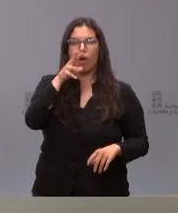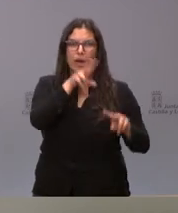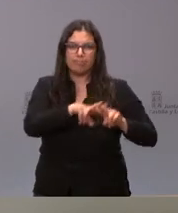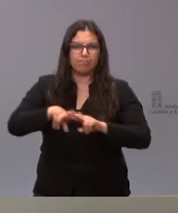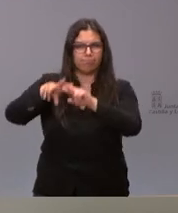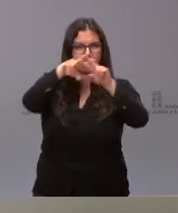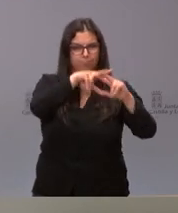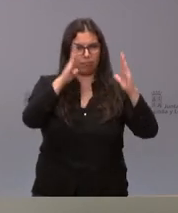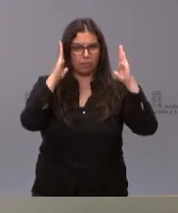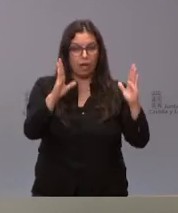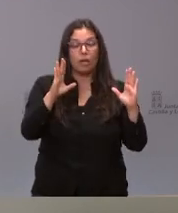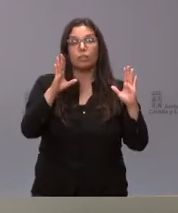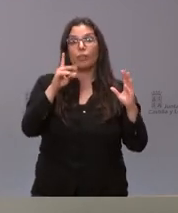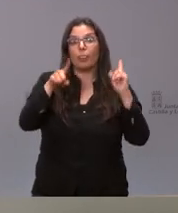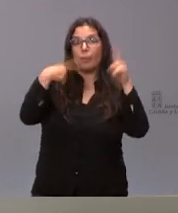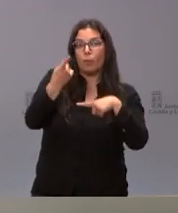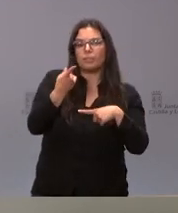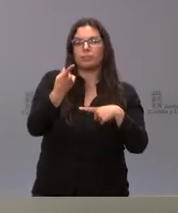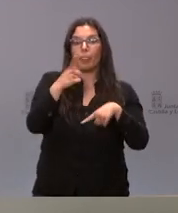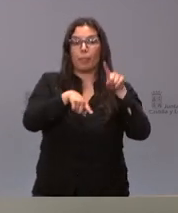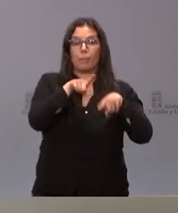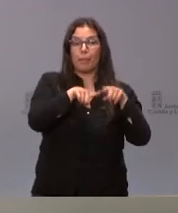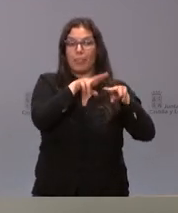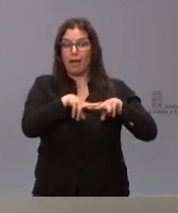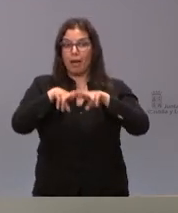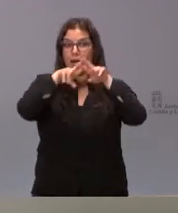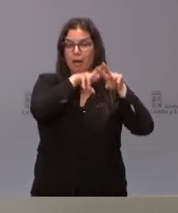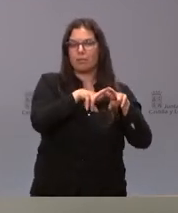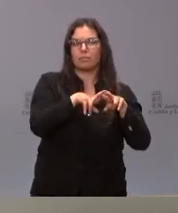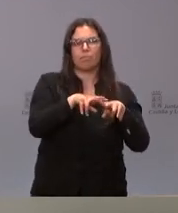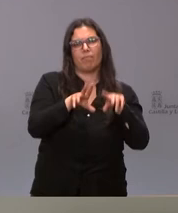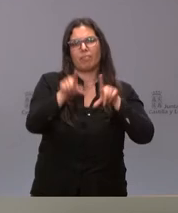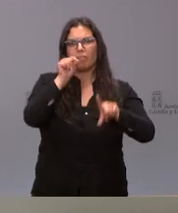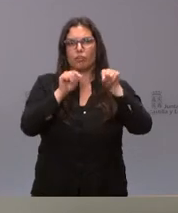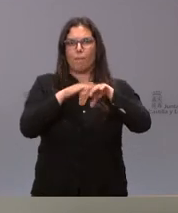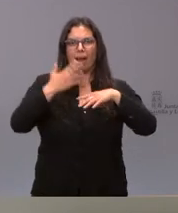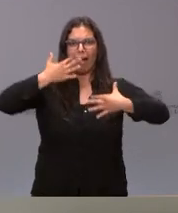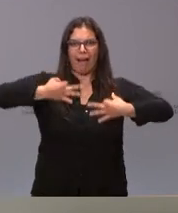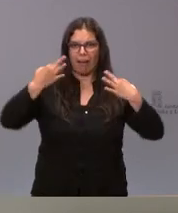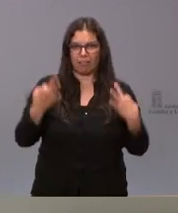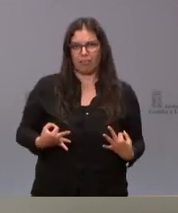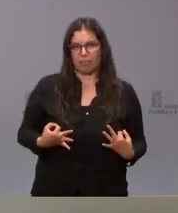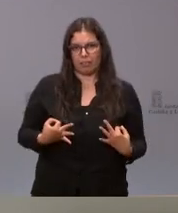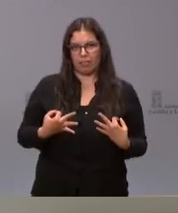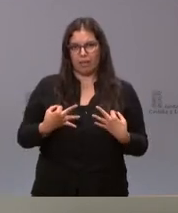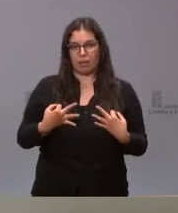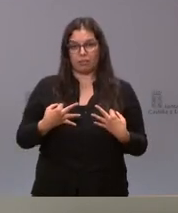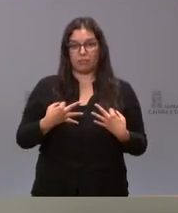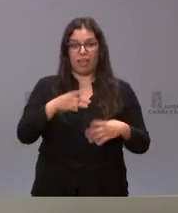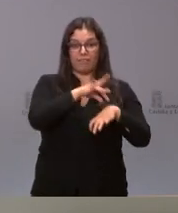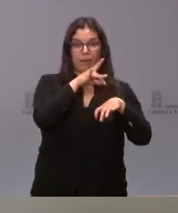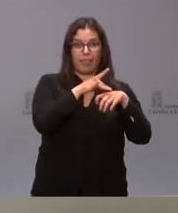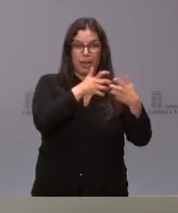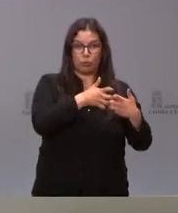momento y por tanto se tomarán las decisiones que a la vez permitan garantizar la lucha contra la enfermedad